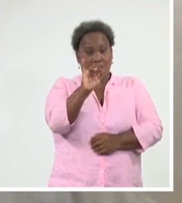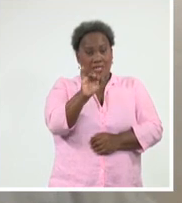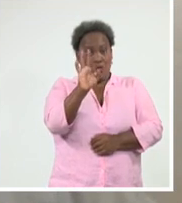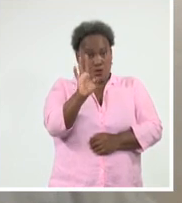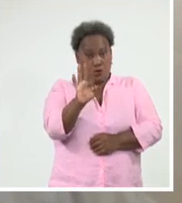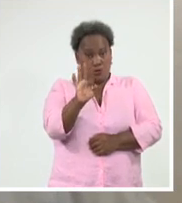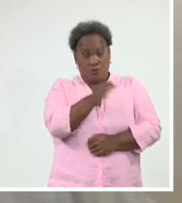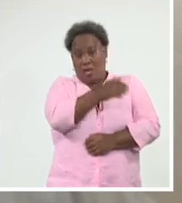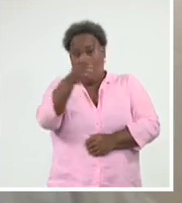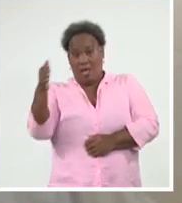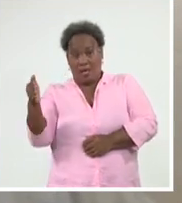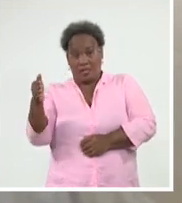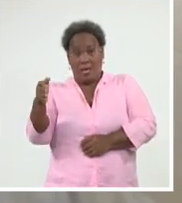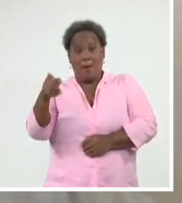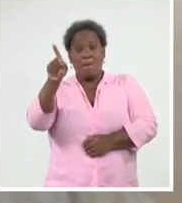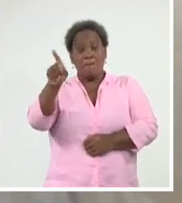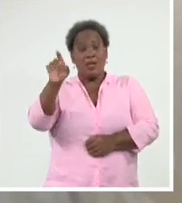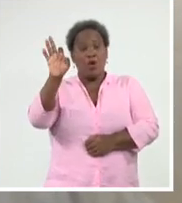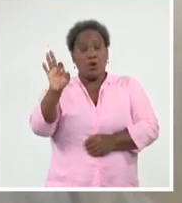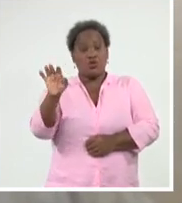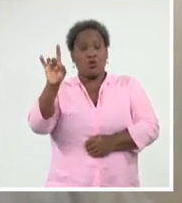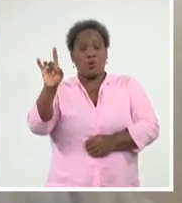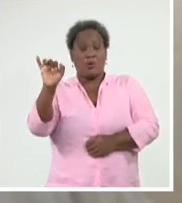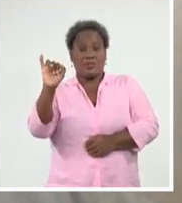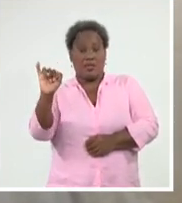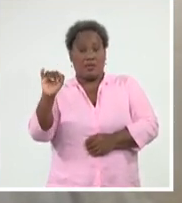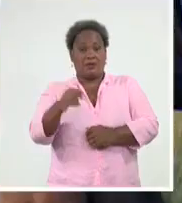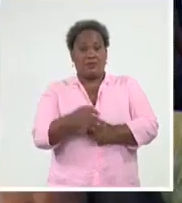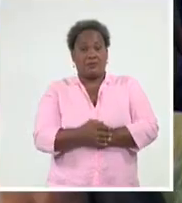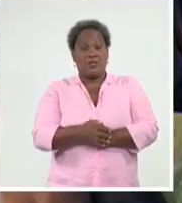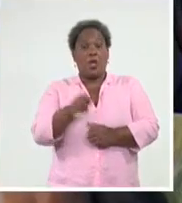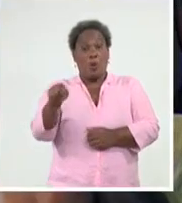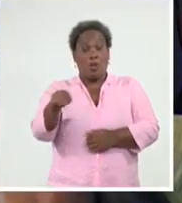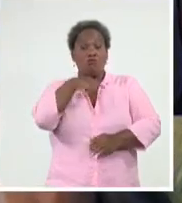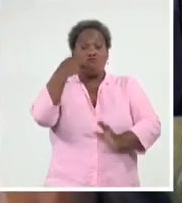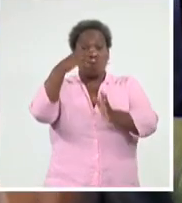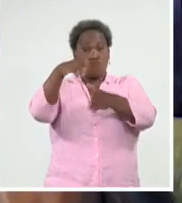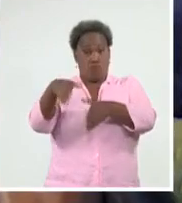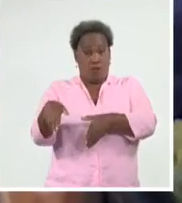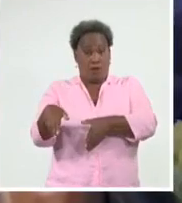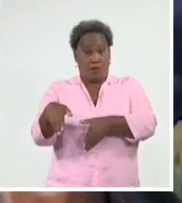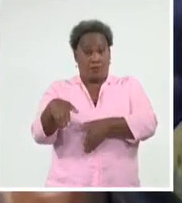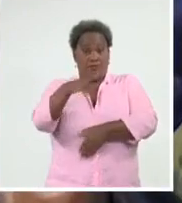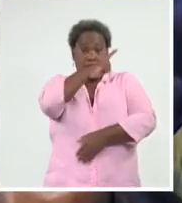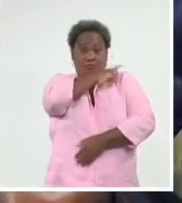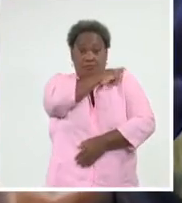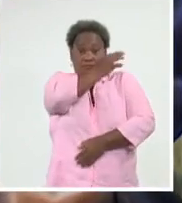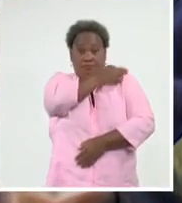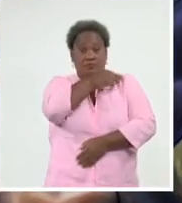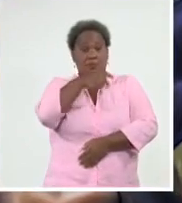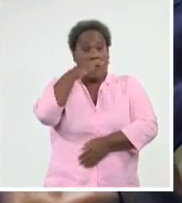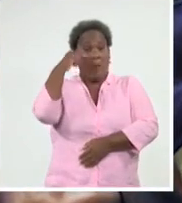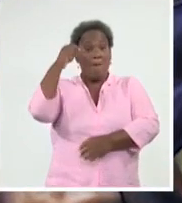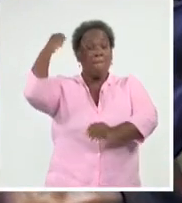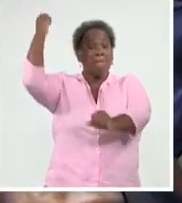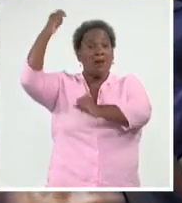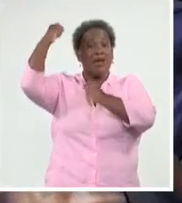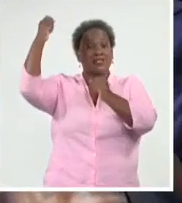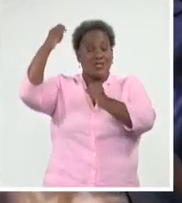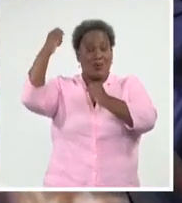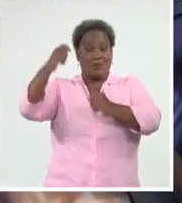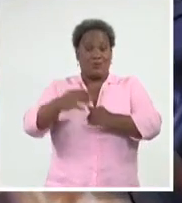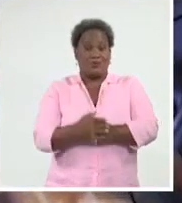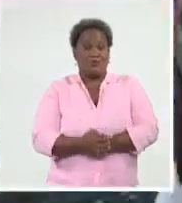hasta 1896, año de la caída en combate del general Antonio Maceo. Para mí es un juicio participar